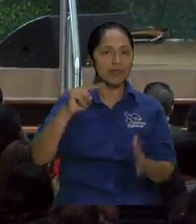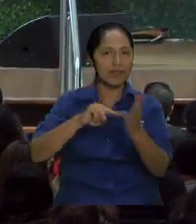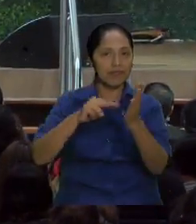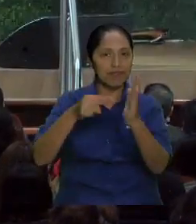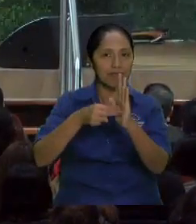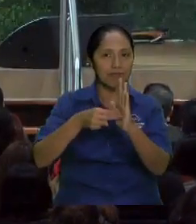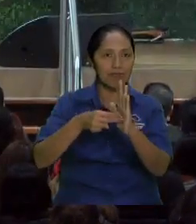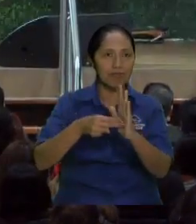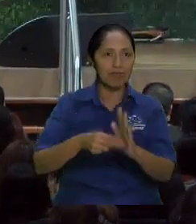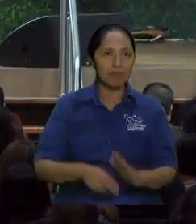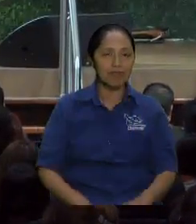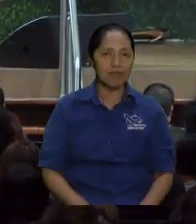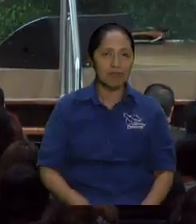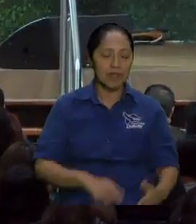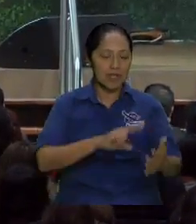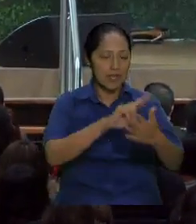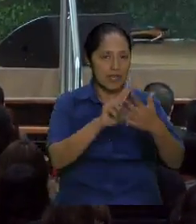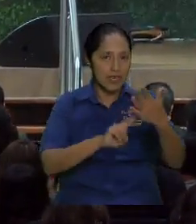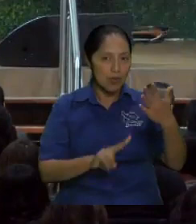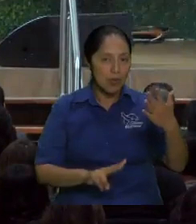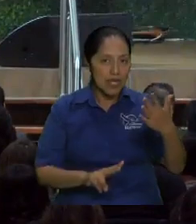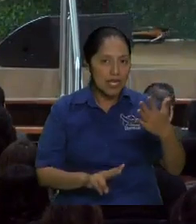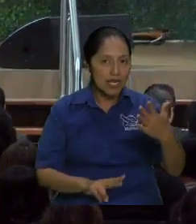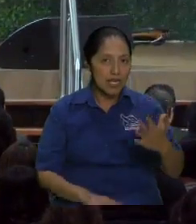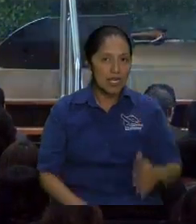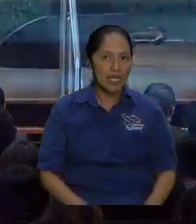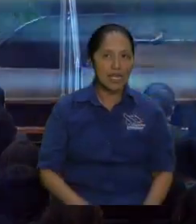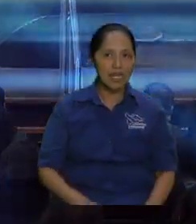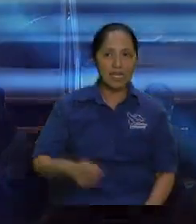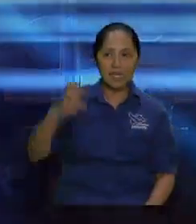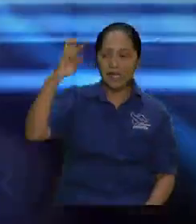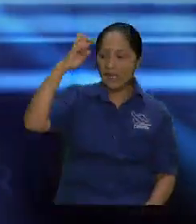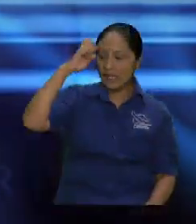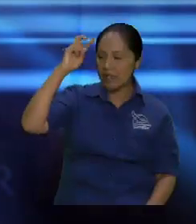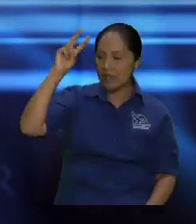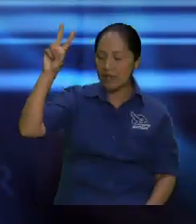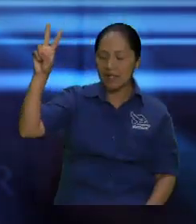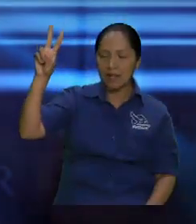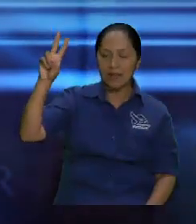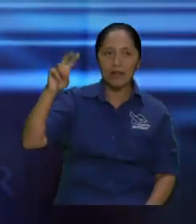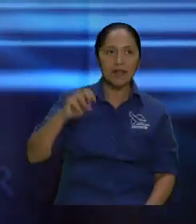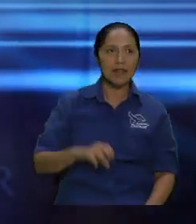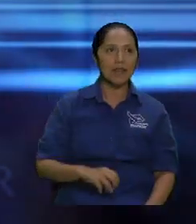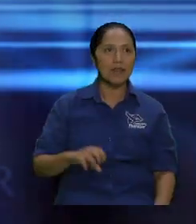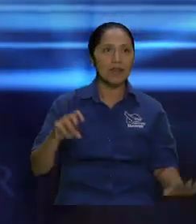le voy a leer Proverbios 30 23 porque batiendo la leche